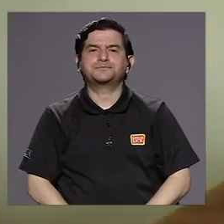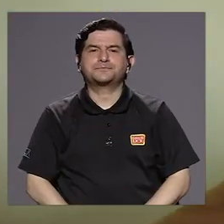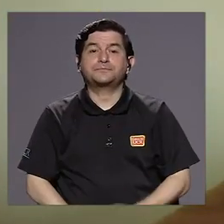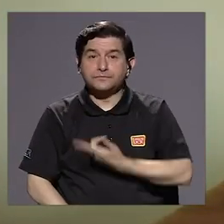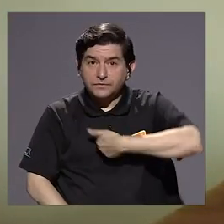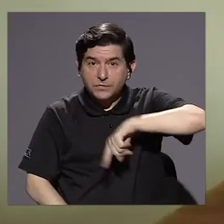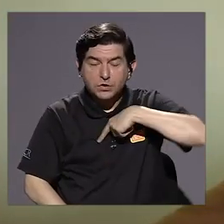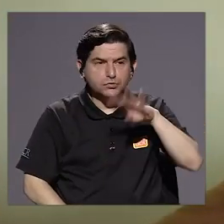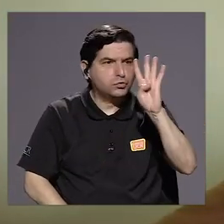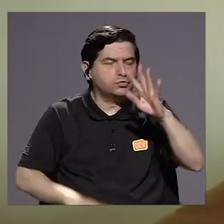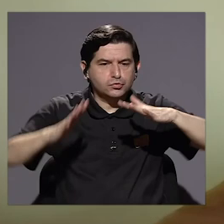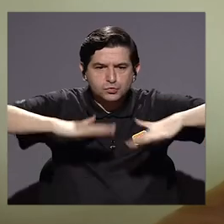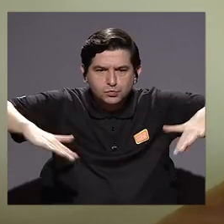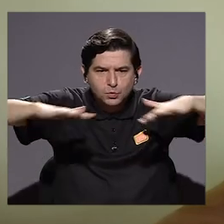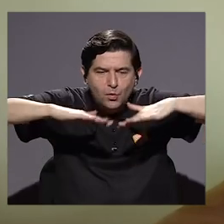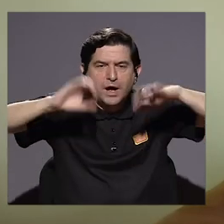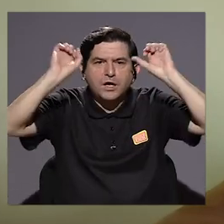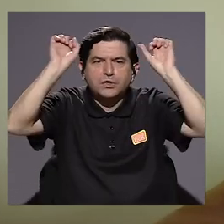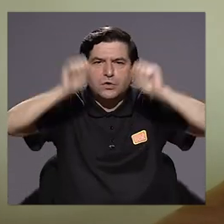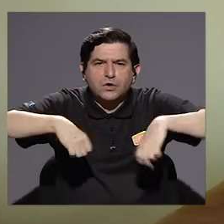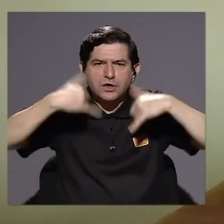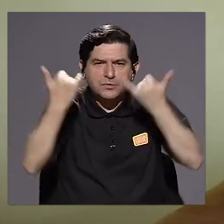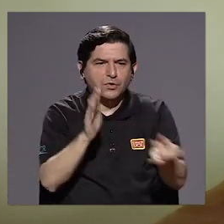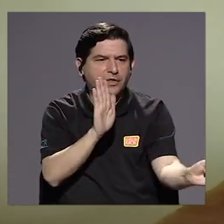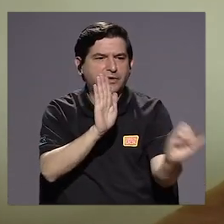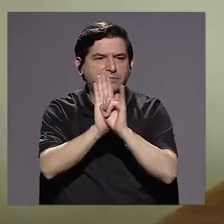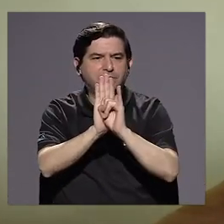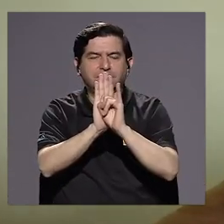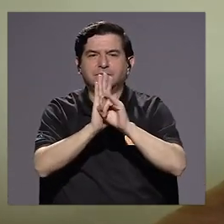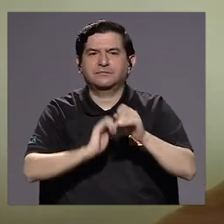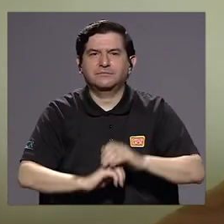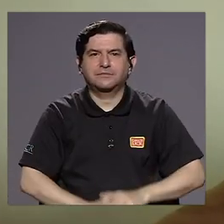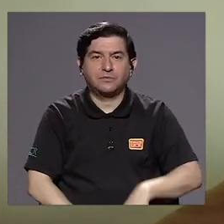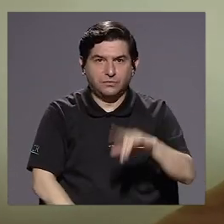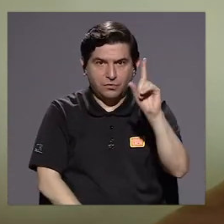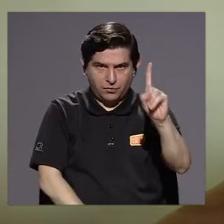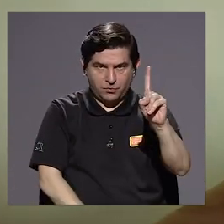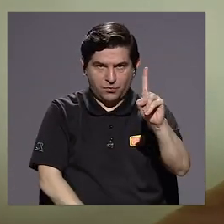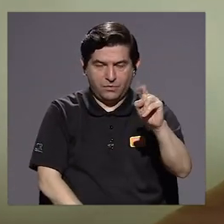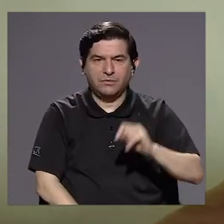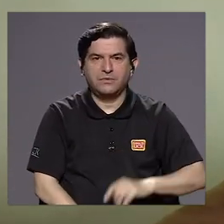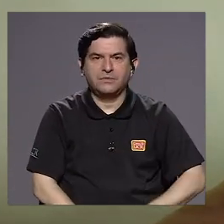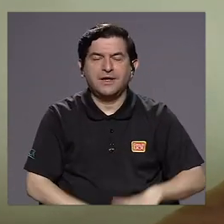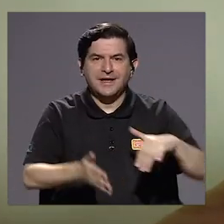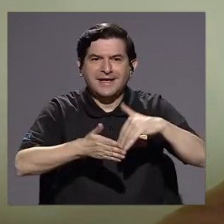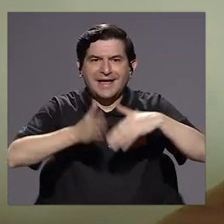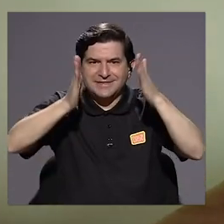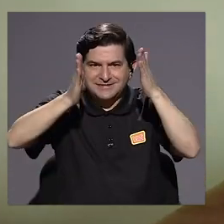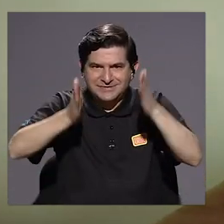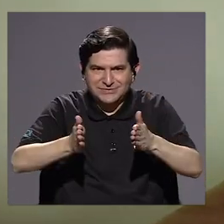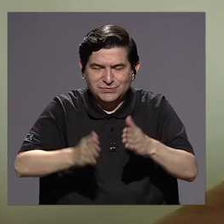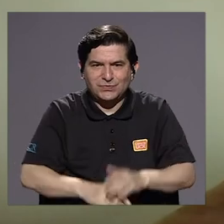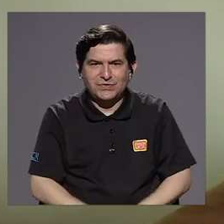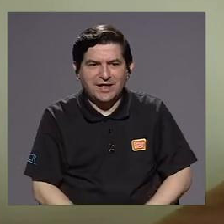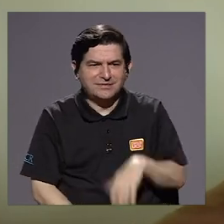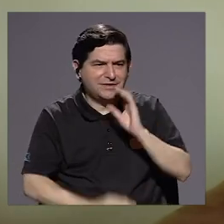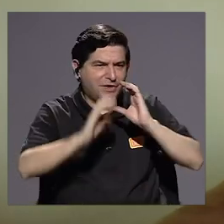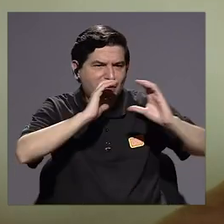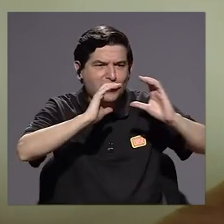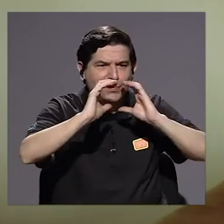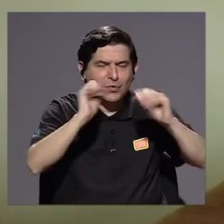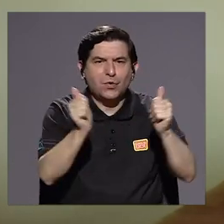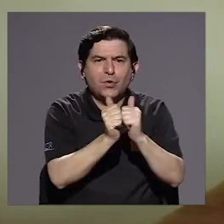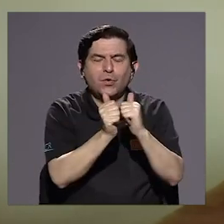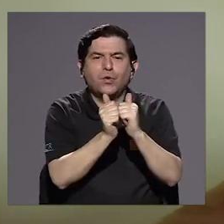cuatro escenarios que hemos podido identificar. Uno es los estudiantes que están comunicando